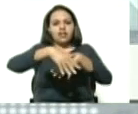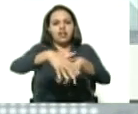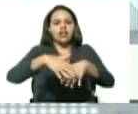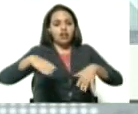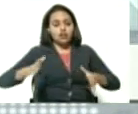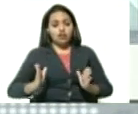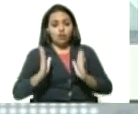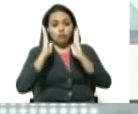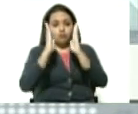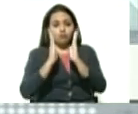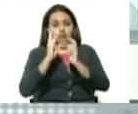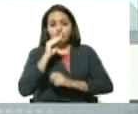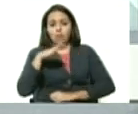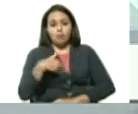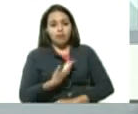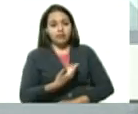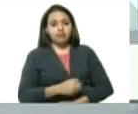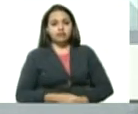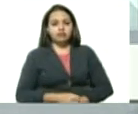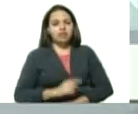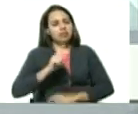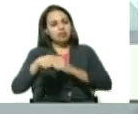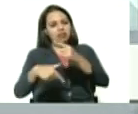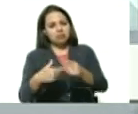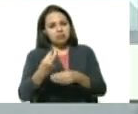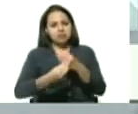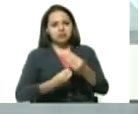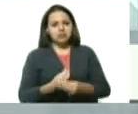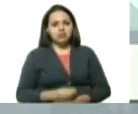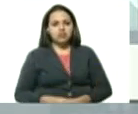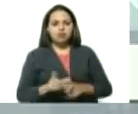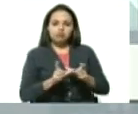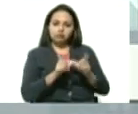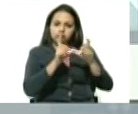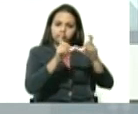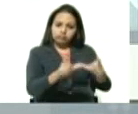Lo haremos más adelante. Estamos cumpliendo la cuarentena